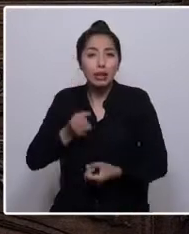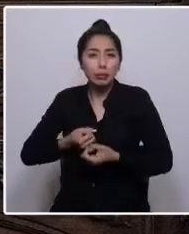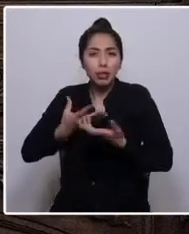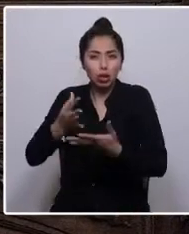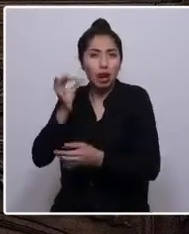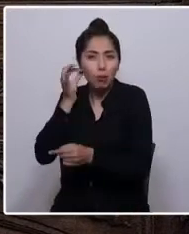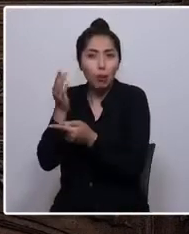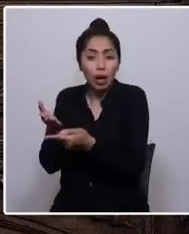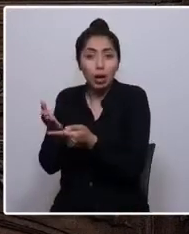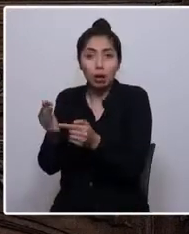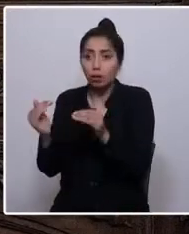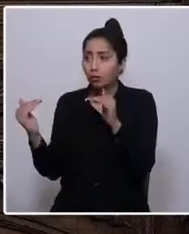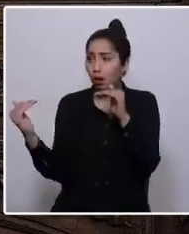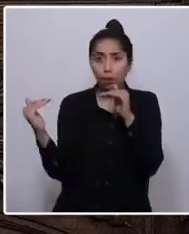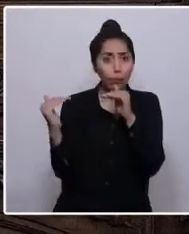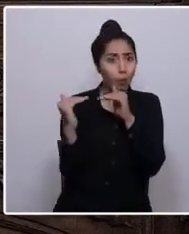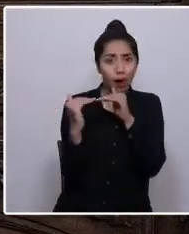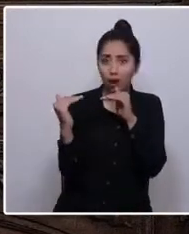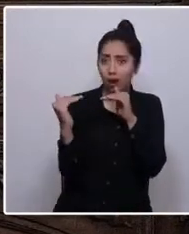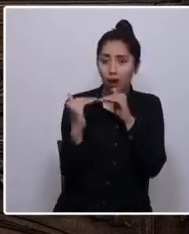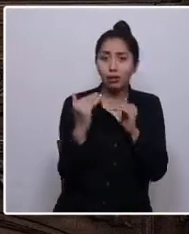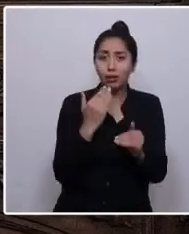los